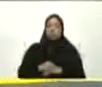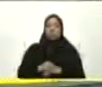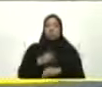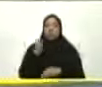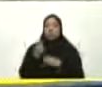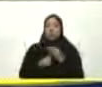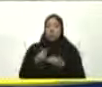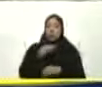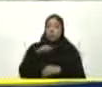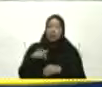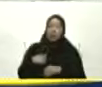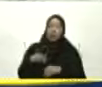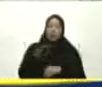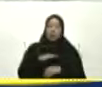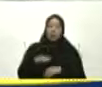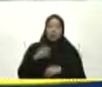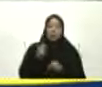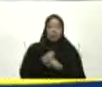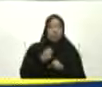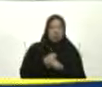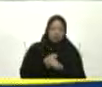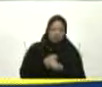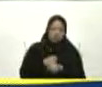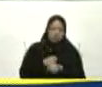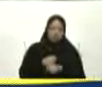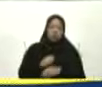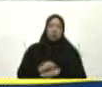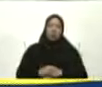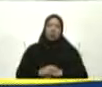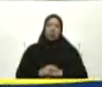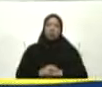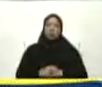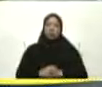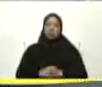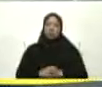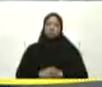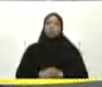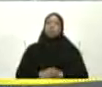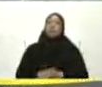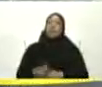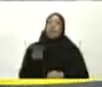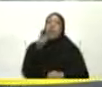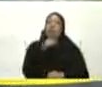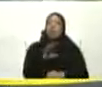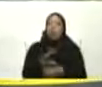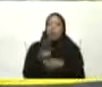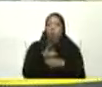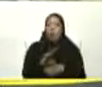tiene Le va bien El que no cuida Lo que tiene